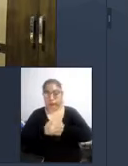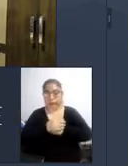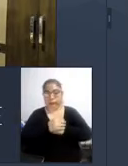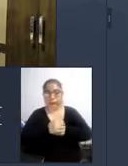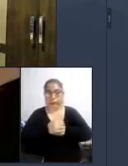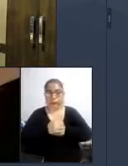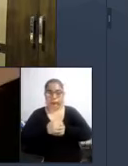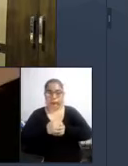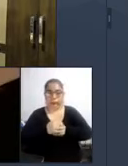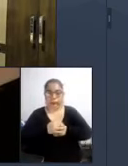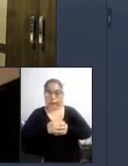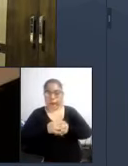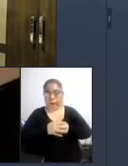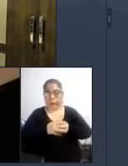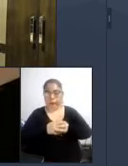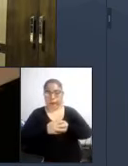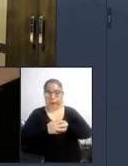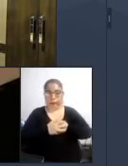escuchamos